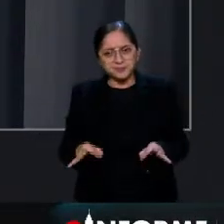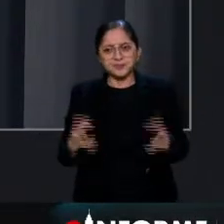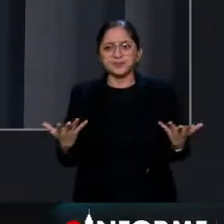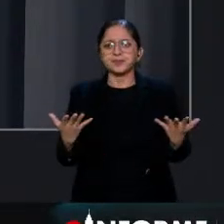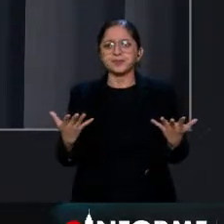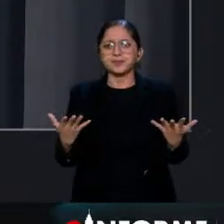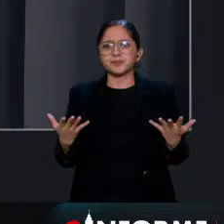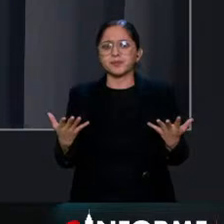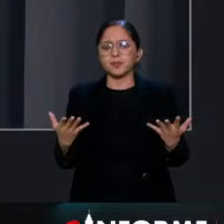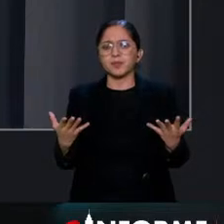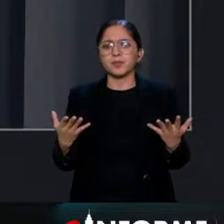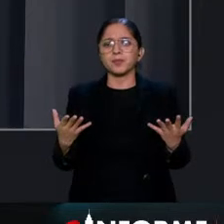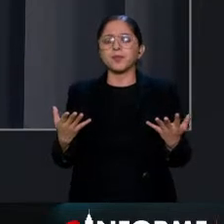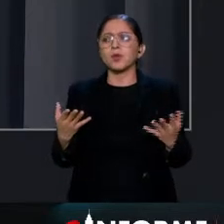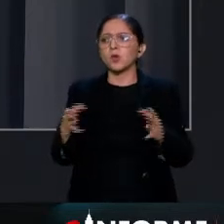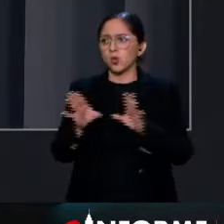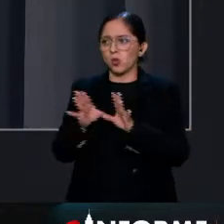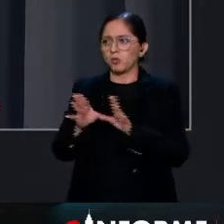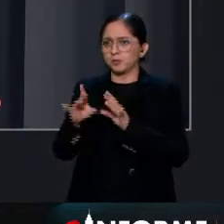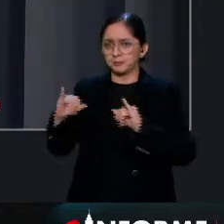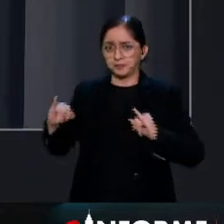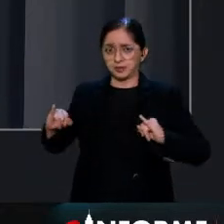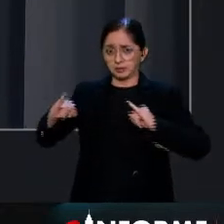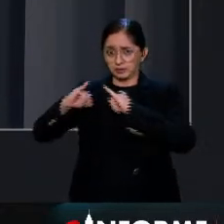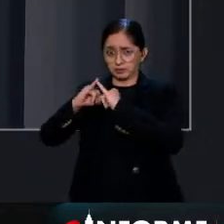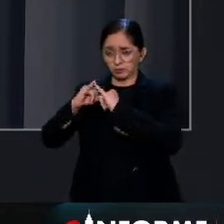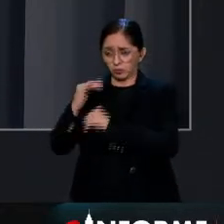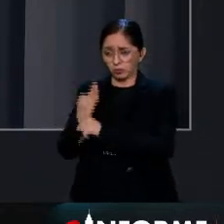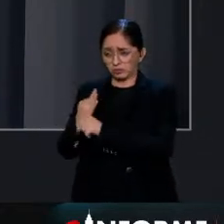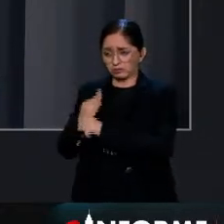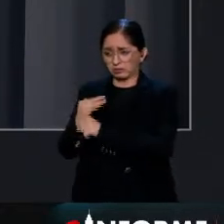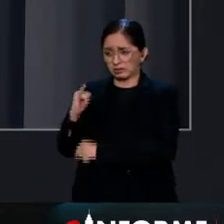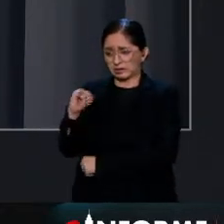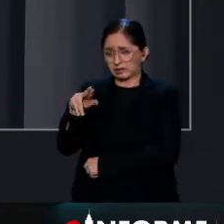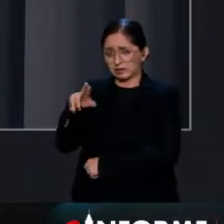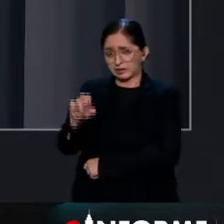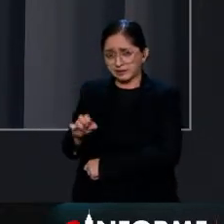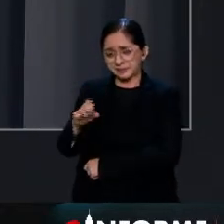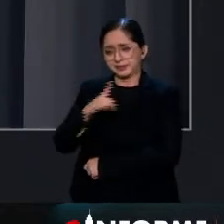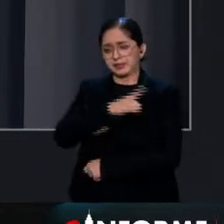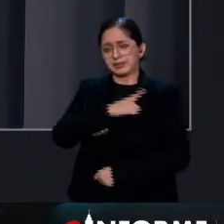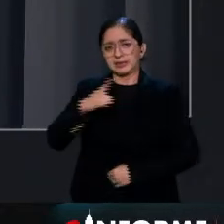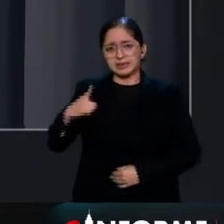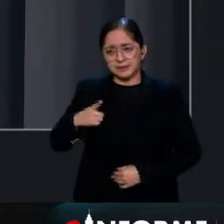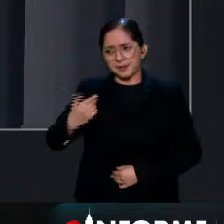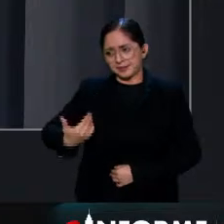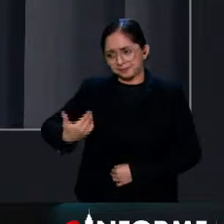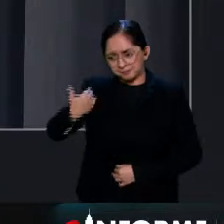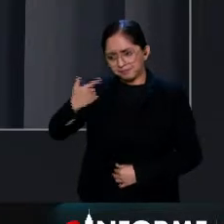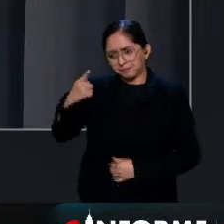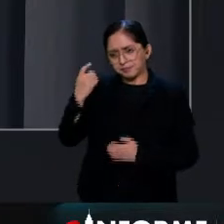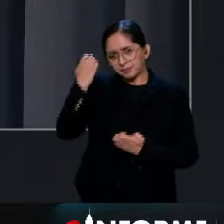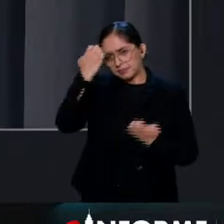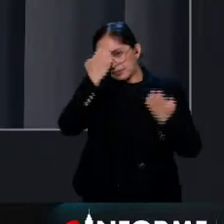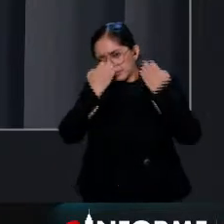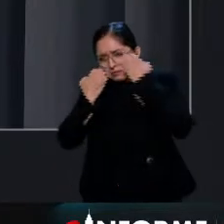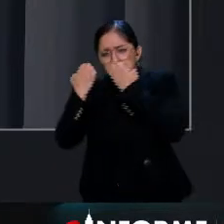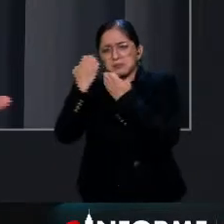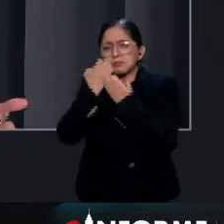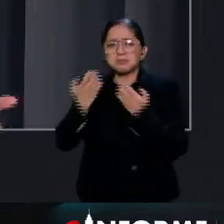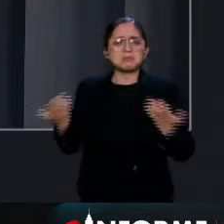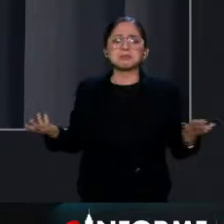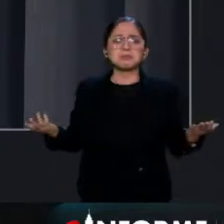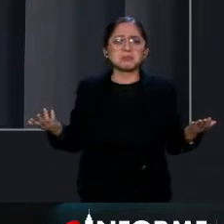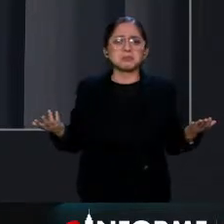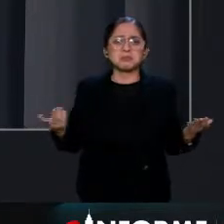agendas de un instituto que en este momento además está o debería de estar siendo evaluado como parte de la discusión entonces